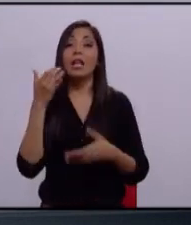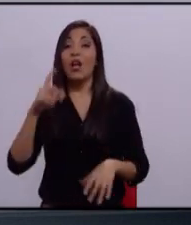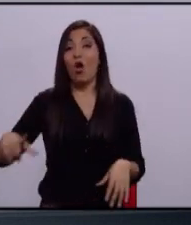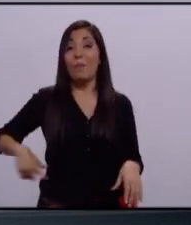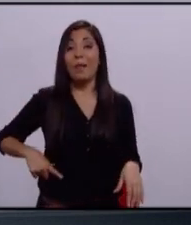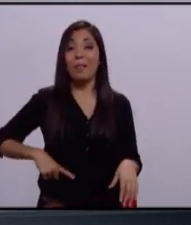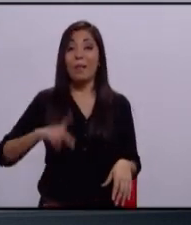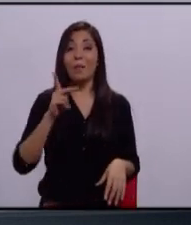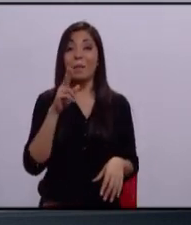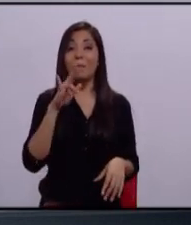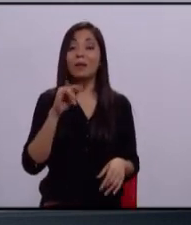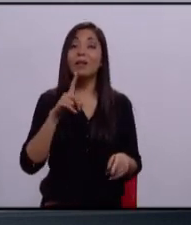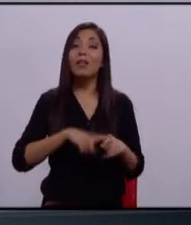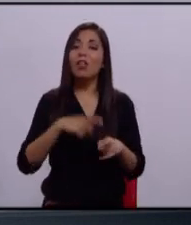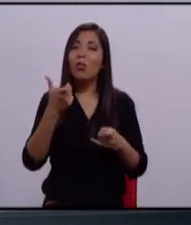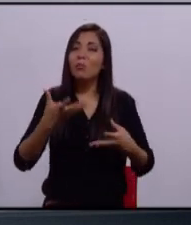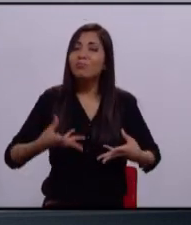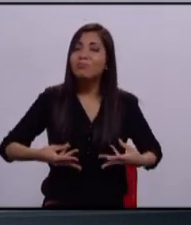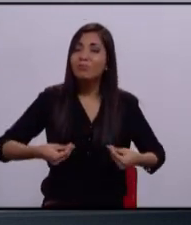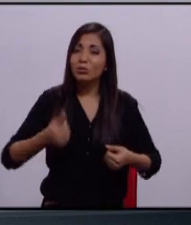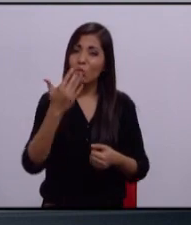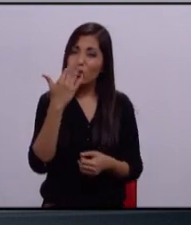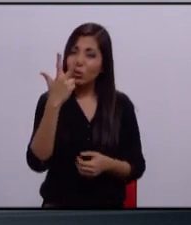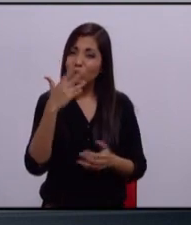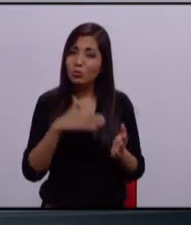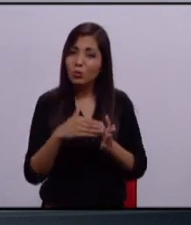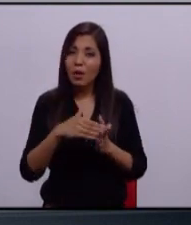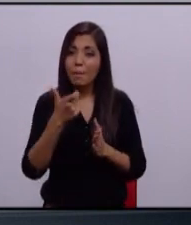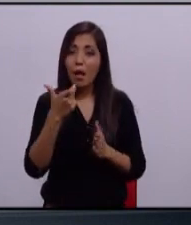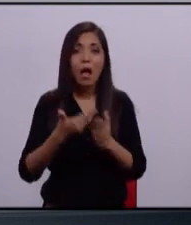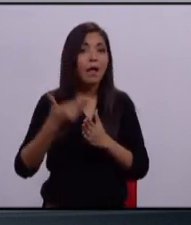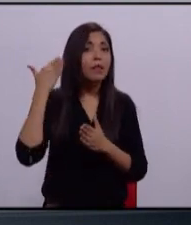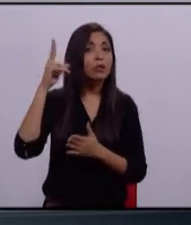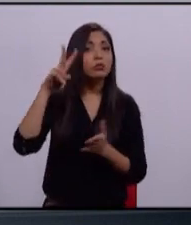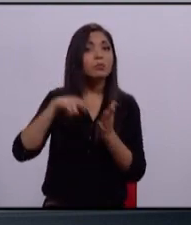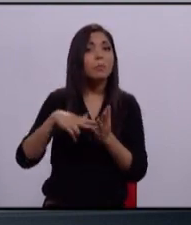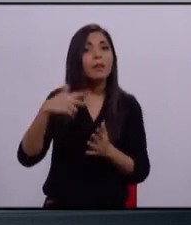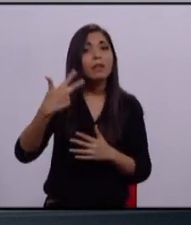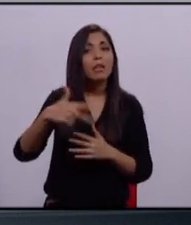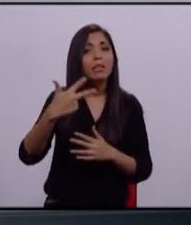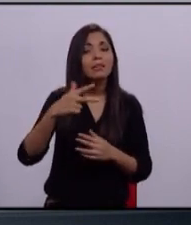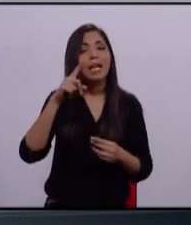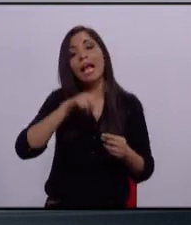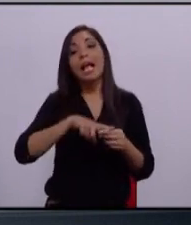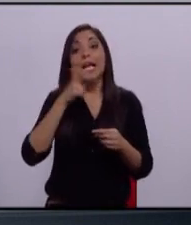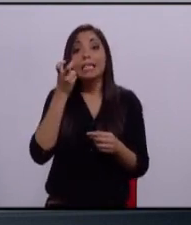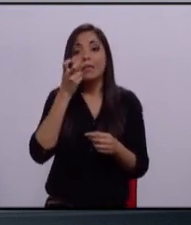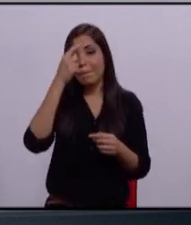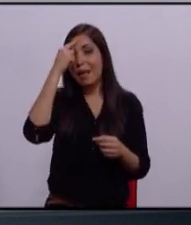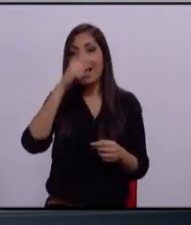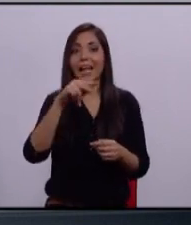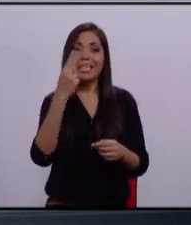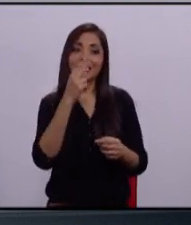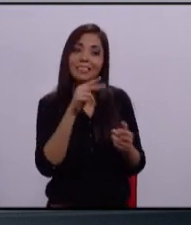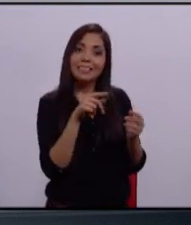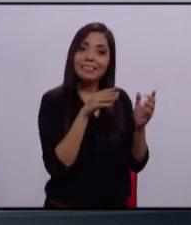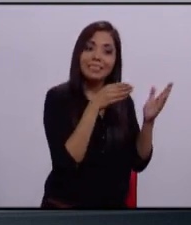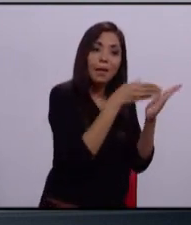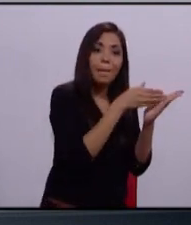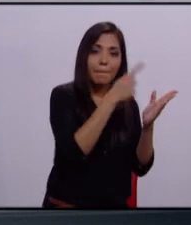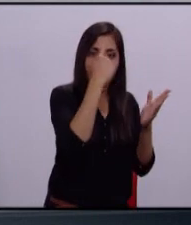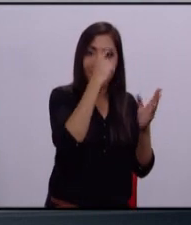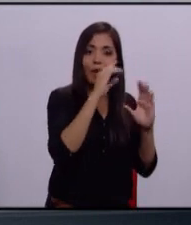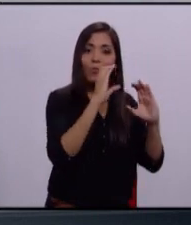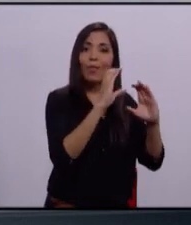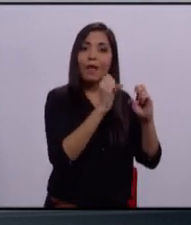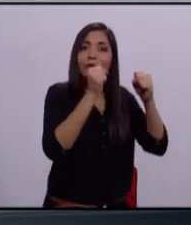desperdició 58 millones de pesos en el año 2013 que iban directos a seguridad que eran de este